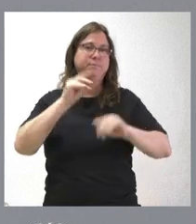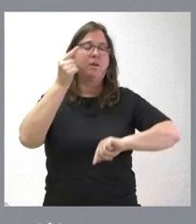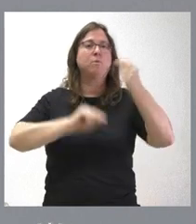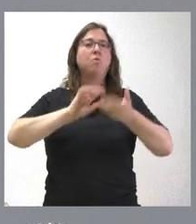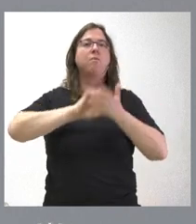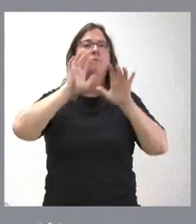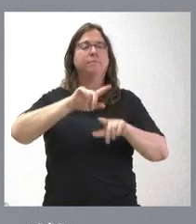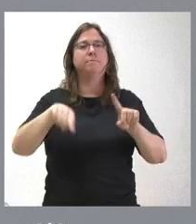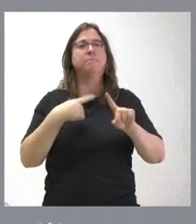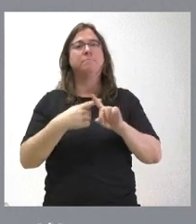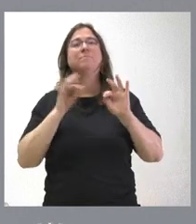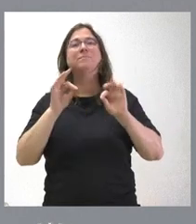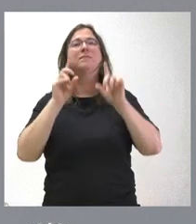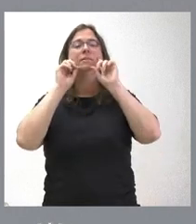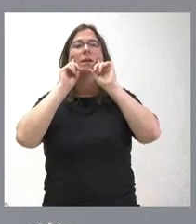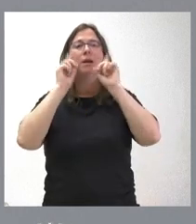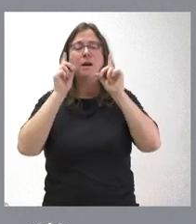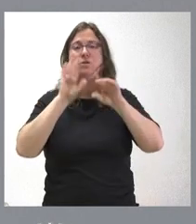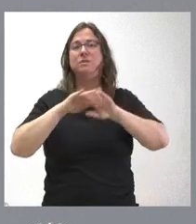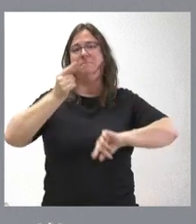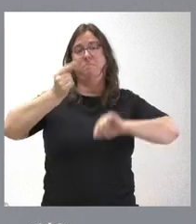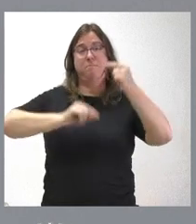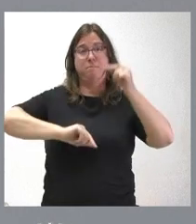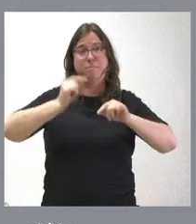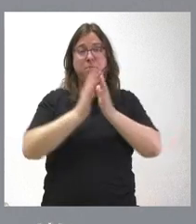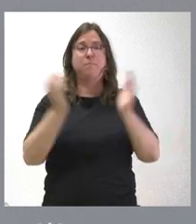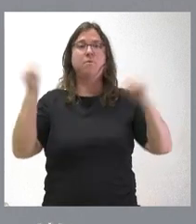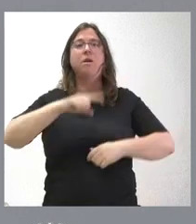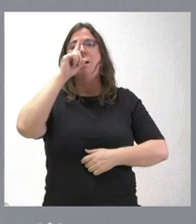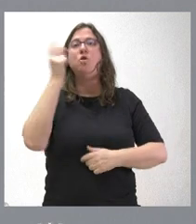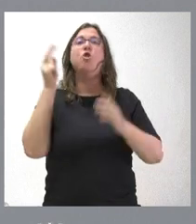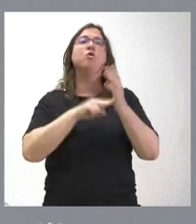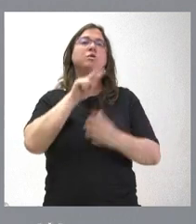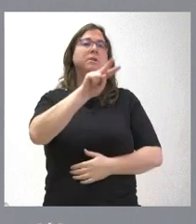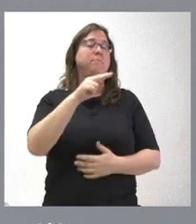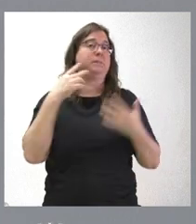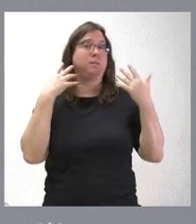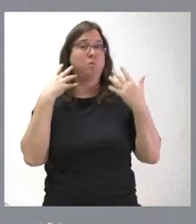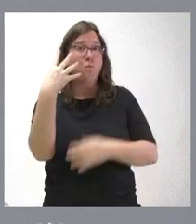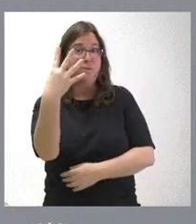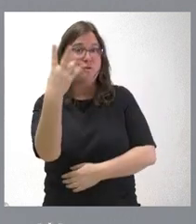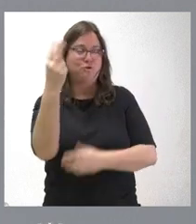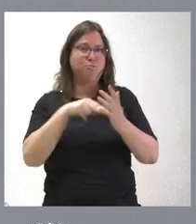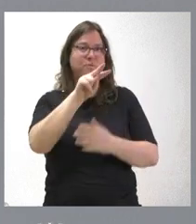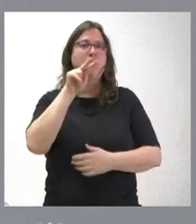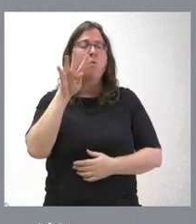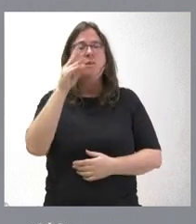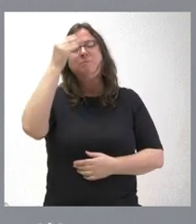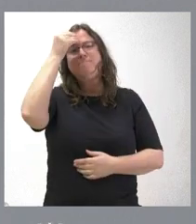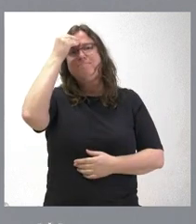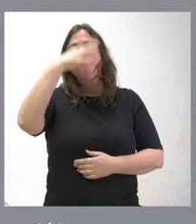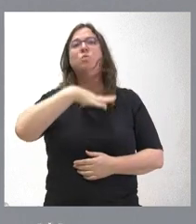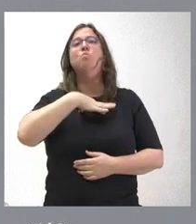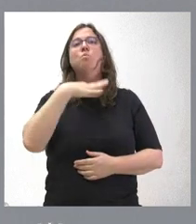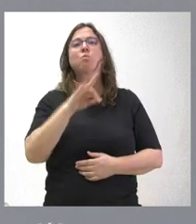Junta de Castilla y León y más en un escenario del presupuesto aprobado para el año 2024, creemos que se pueden abordar